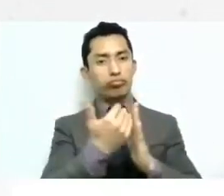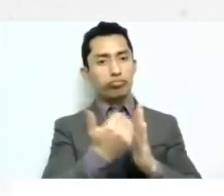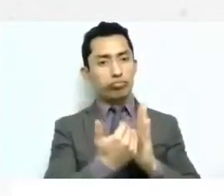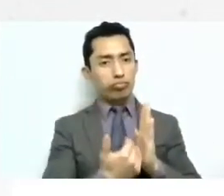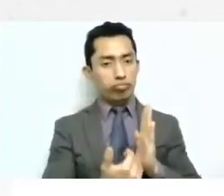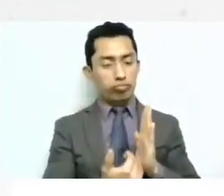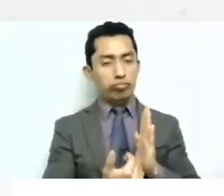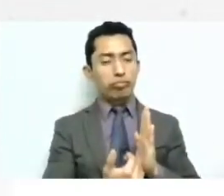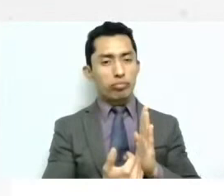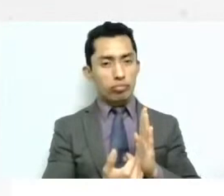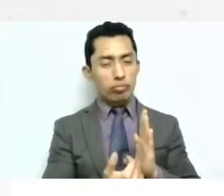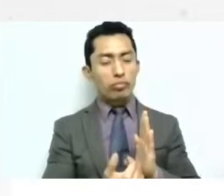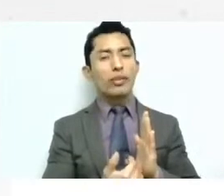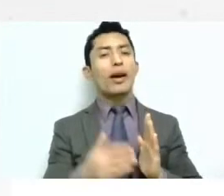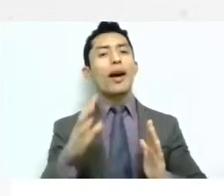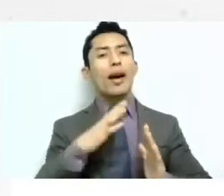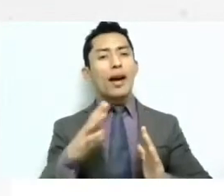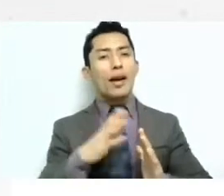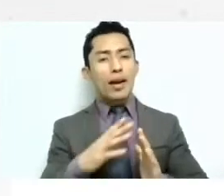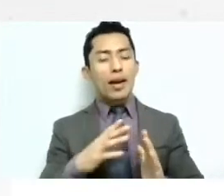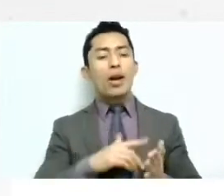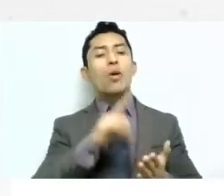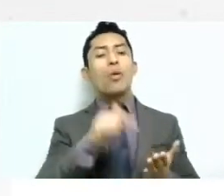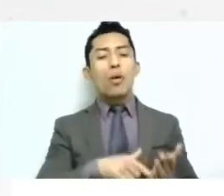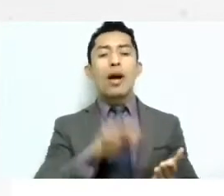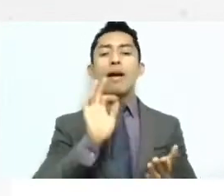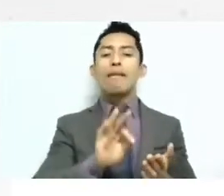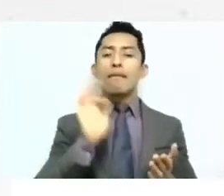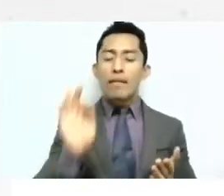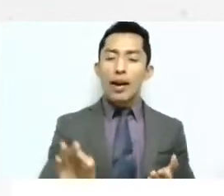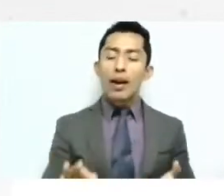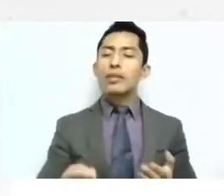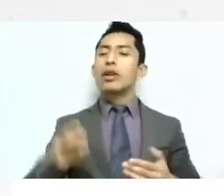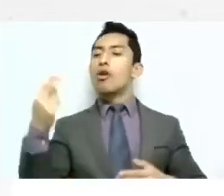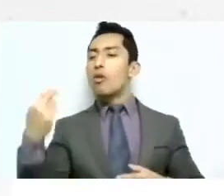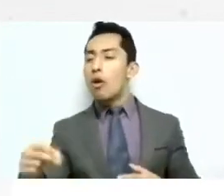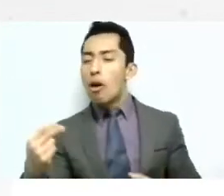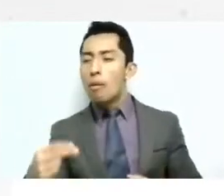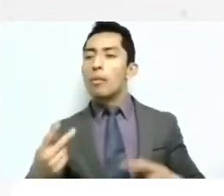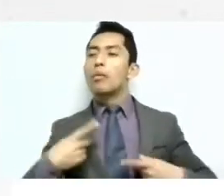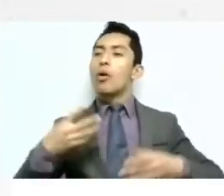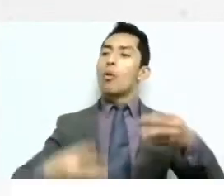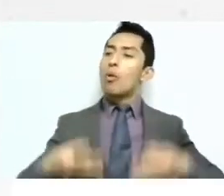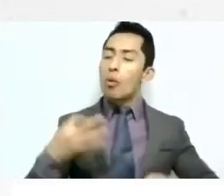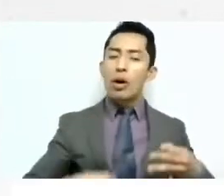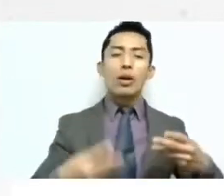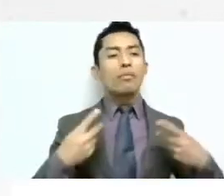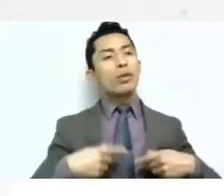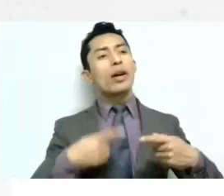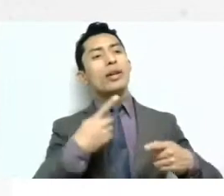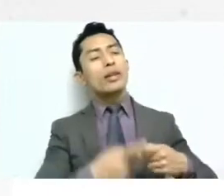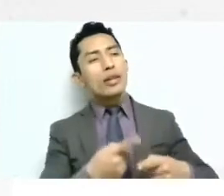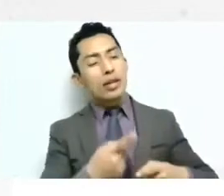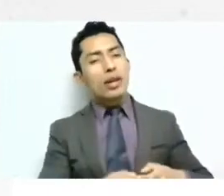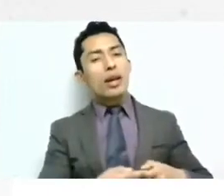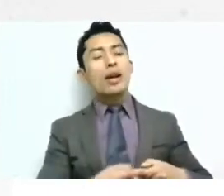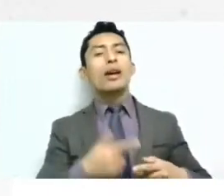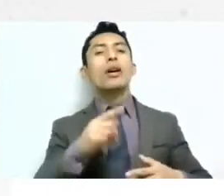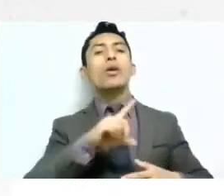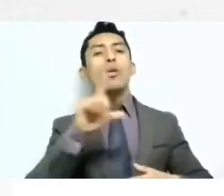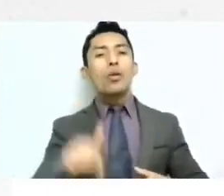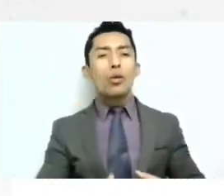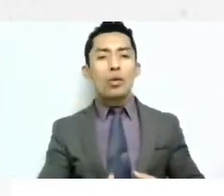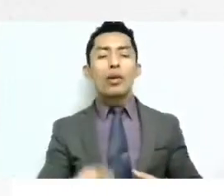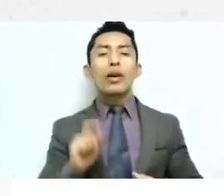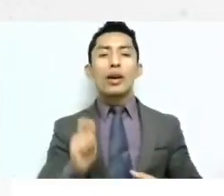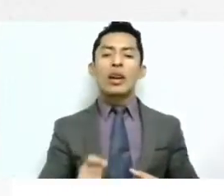es como un lugar fecha partes nombre del juez del juzgador el resultando que somos